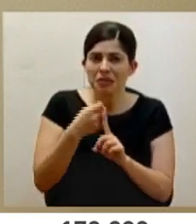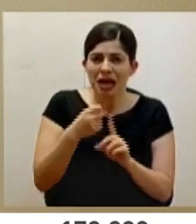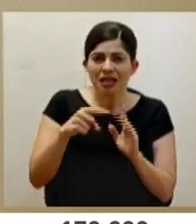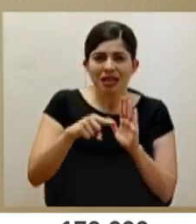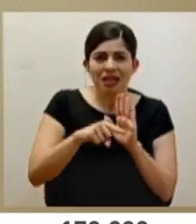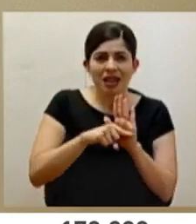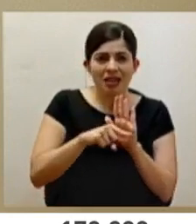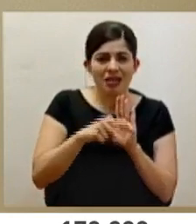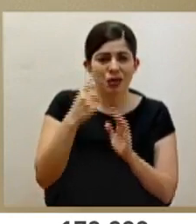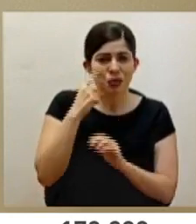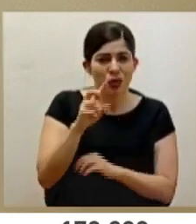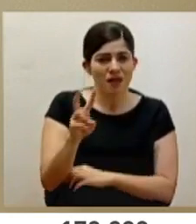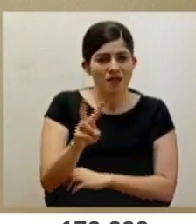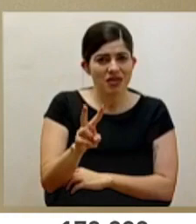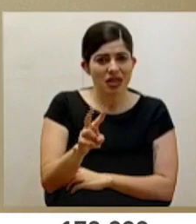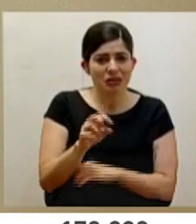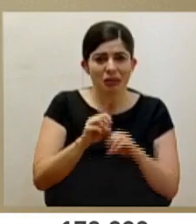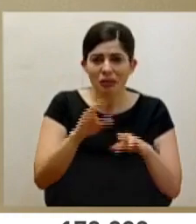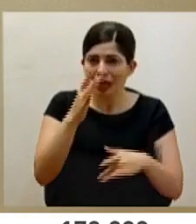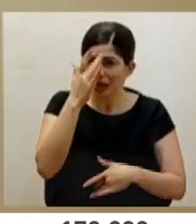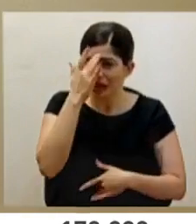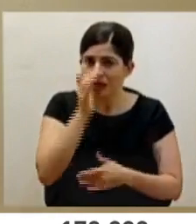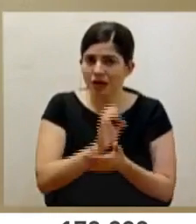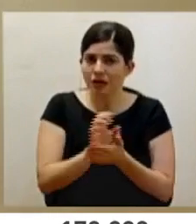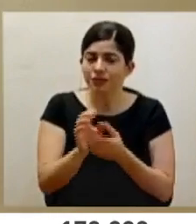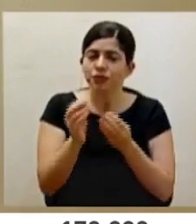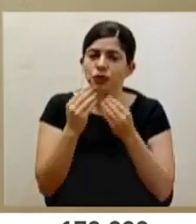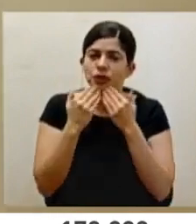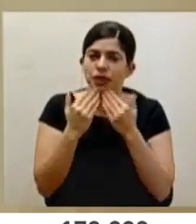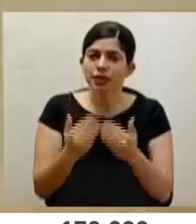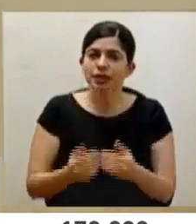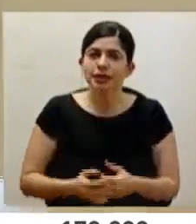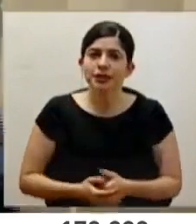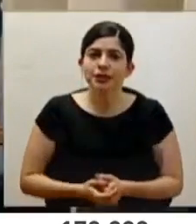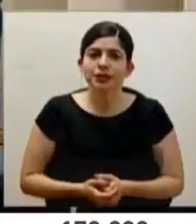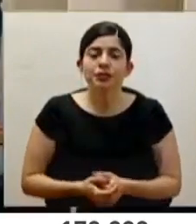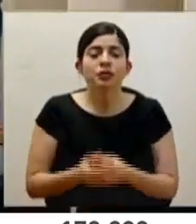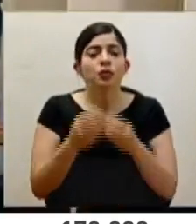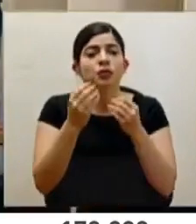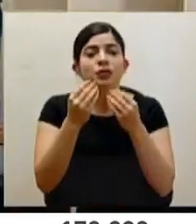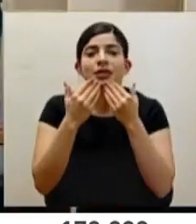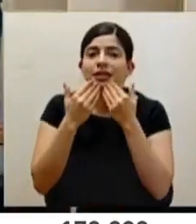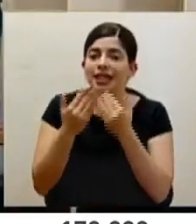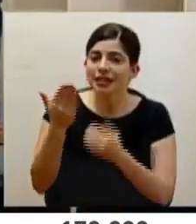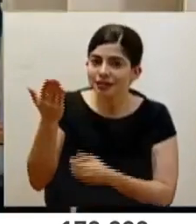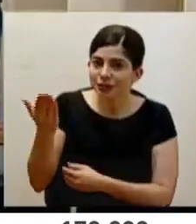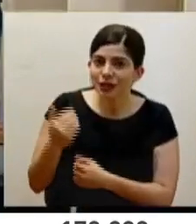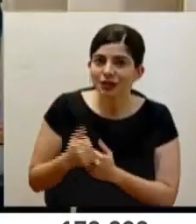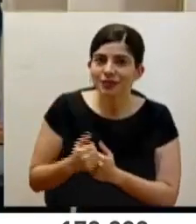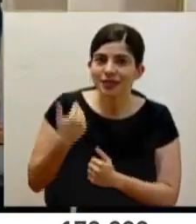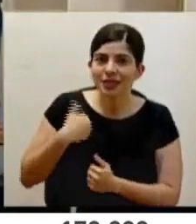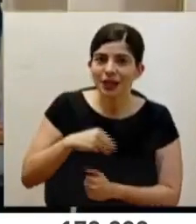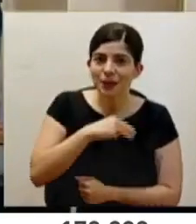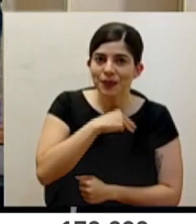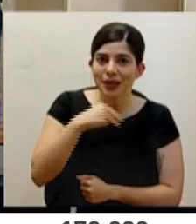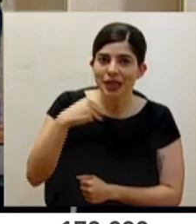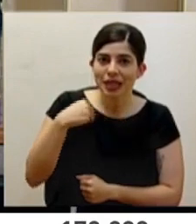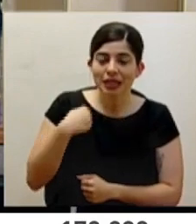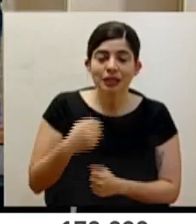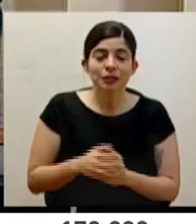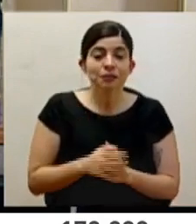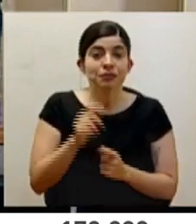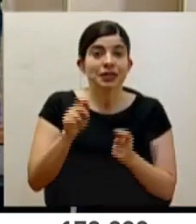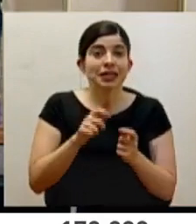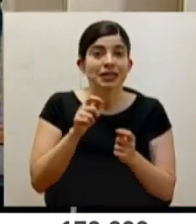negativos de este virus, de esta pandemia. Muchas gracias. Muchísimas gracias a usted, señor ministro. Y